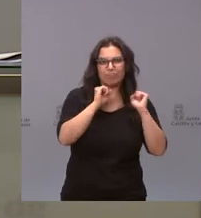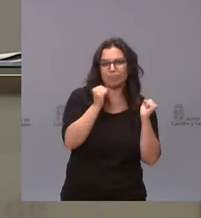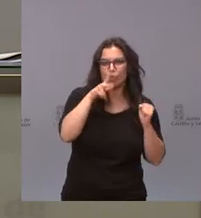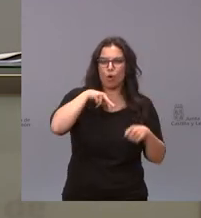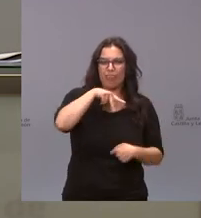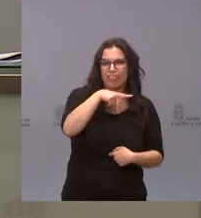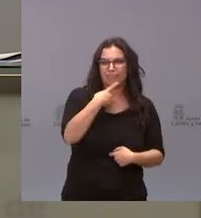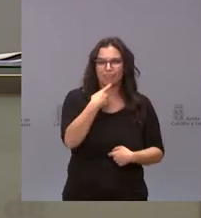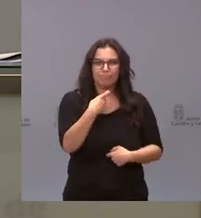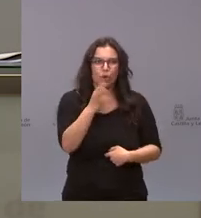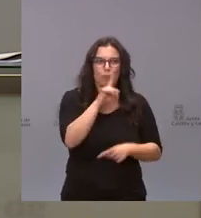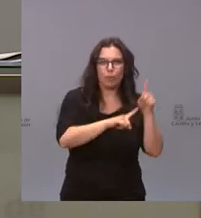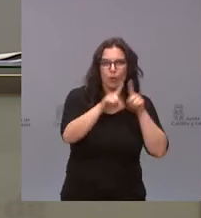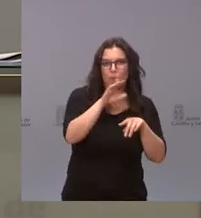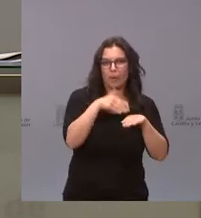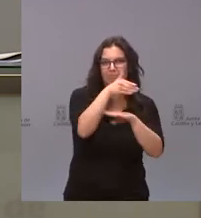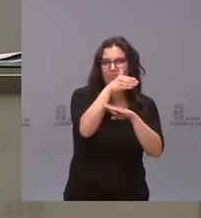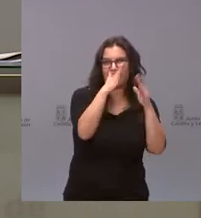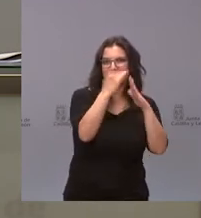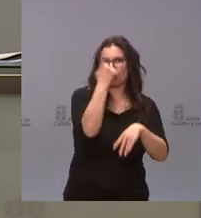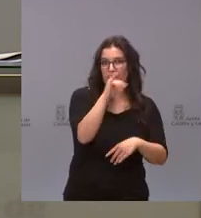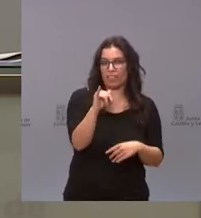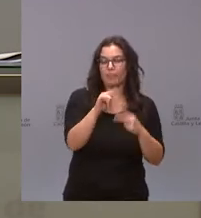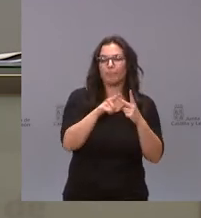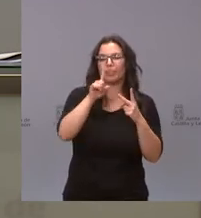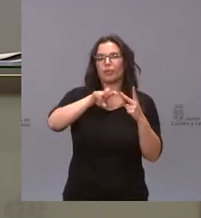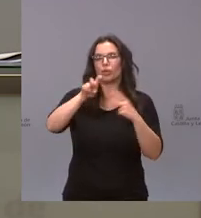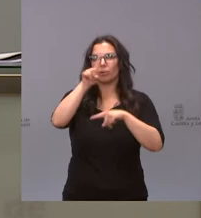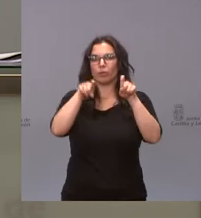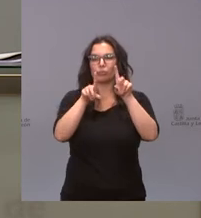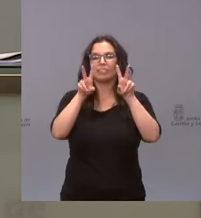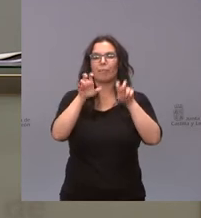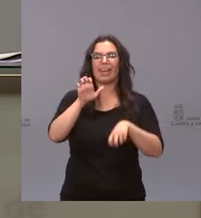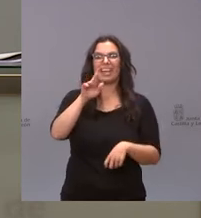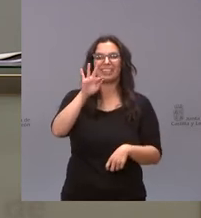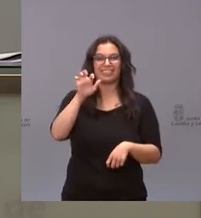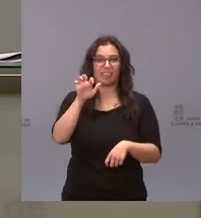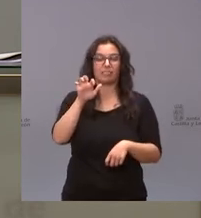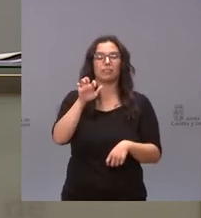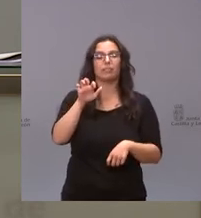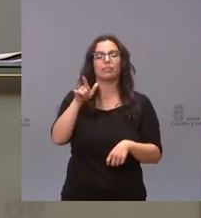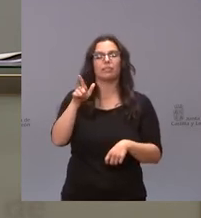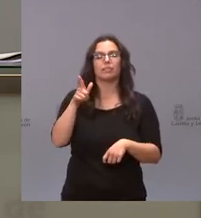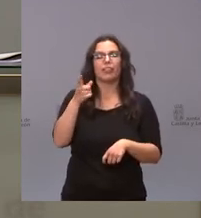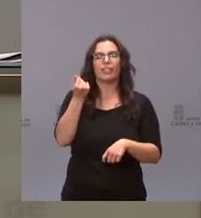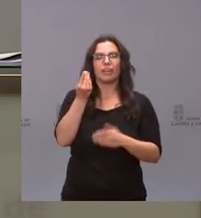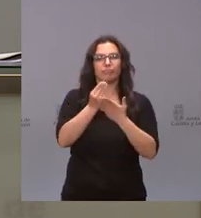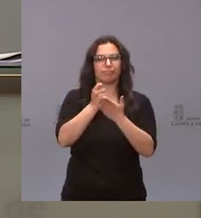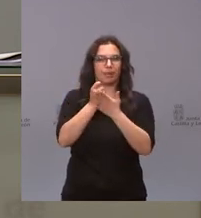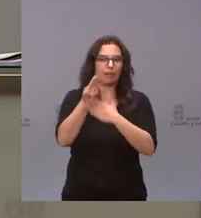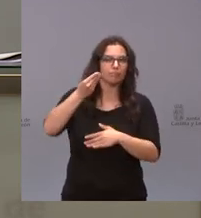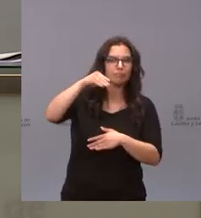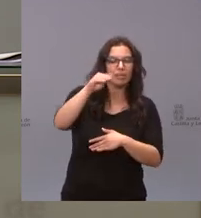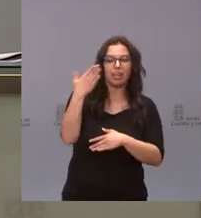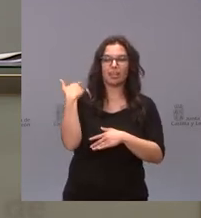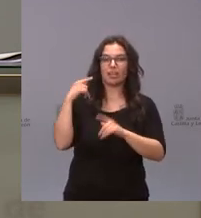luego tenía otra pregunta sobre el complemento a los ERTE ayer hubo una reunión en el Consejo del Diálogo Social los